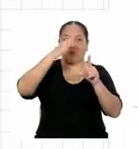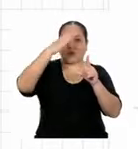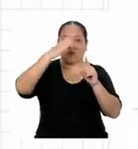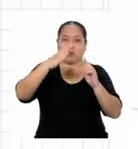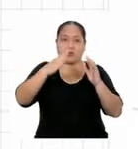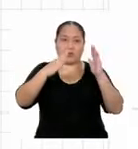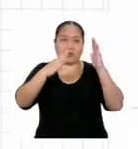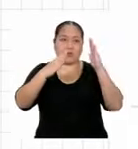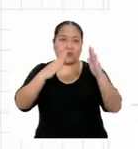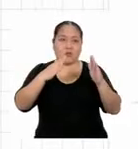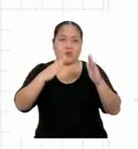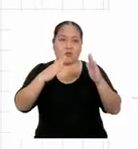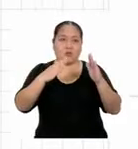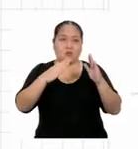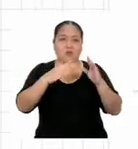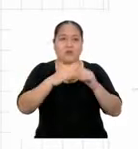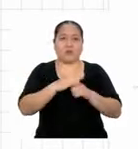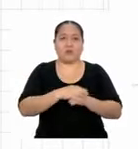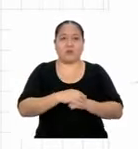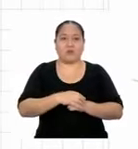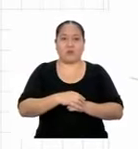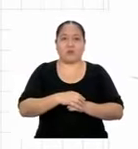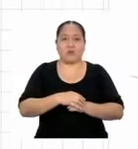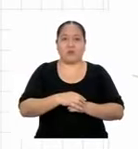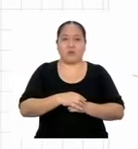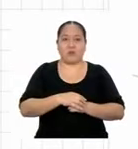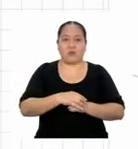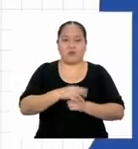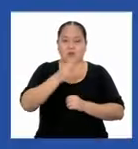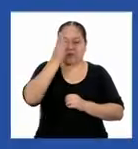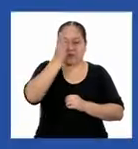correspondientes son proporcionales.